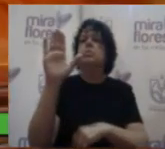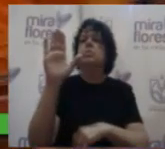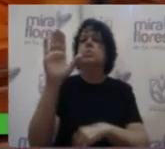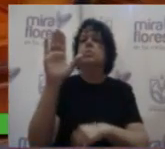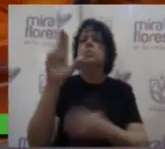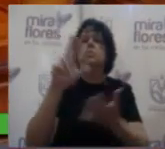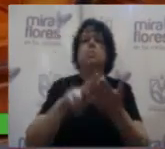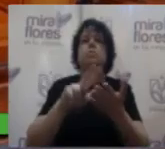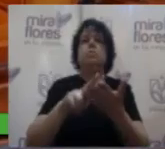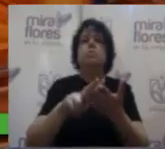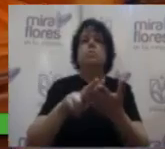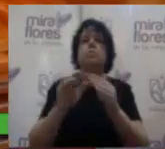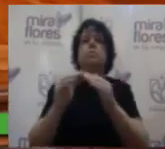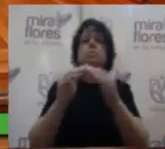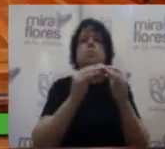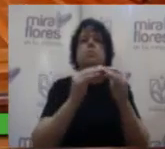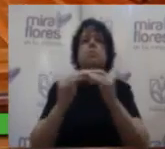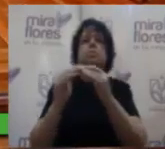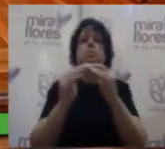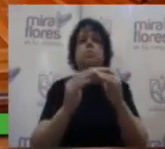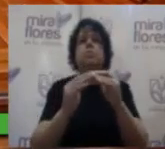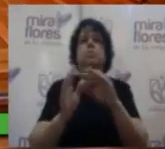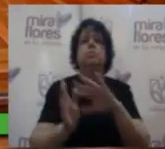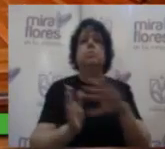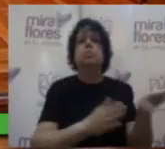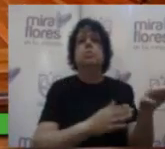unanimidad de votos Muchas gracias Vamos al siguiente punto Por favor